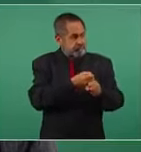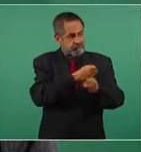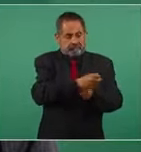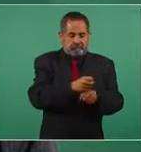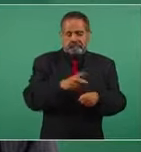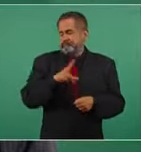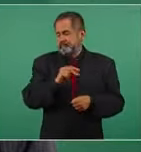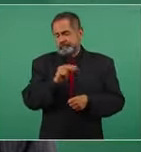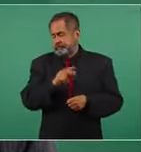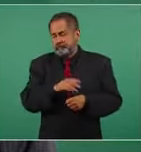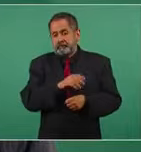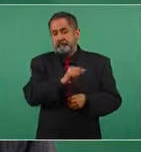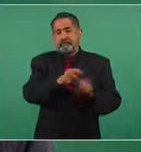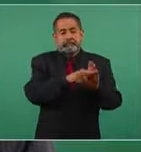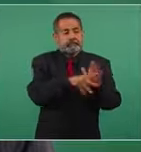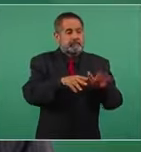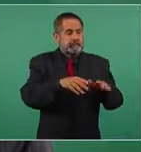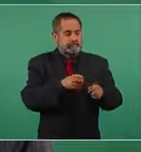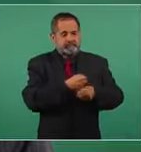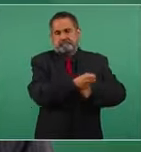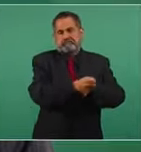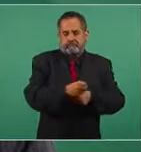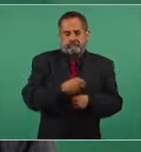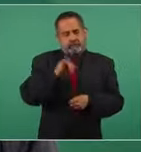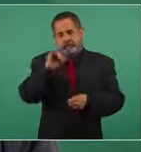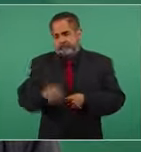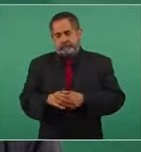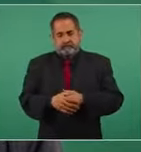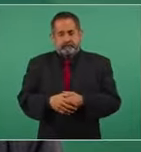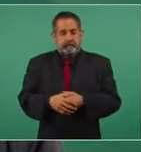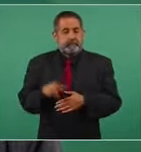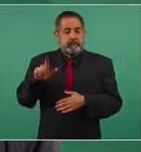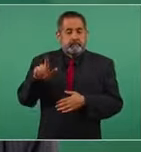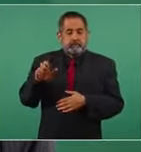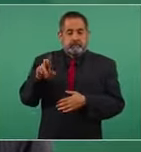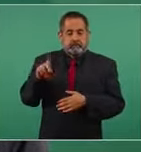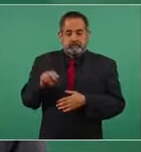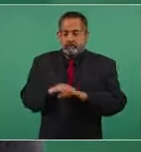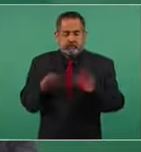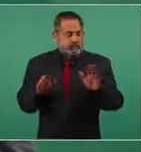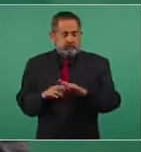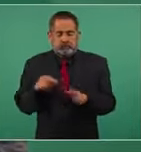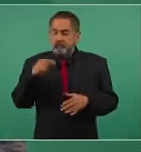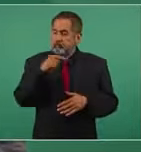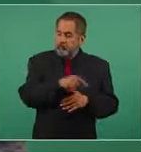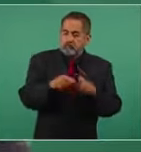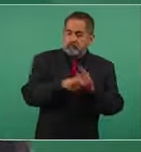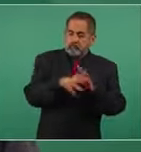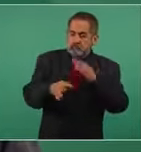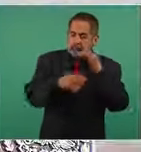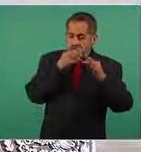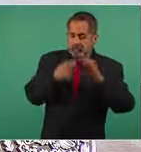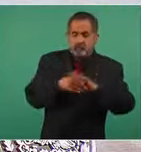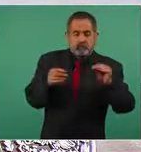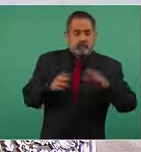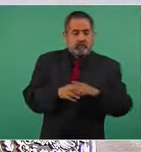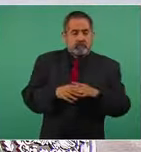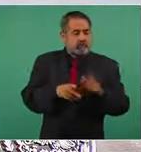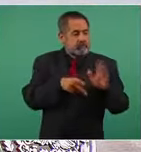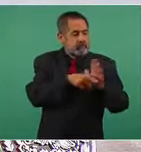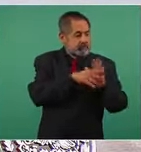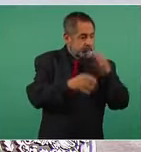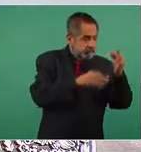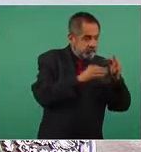a periodistas y Lerdo decía la prensa se regula con la